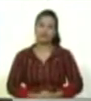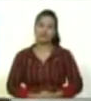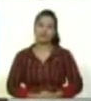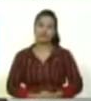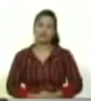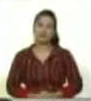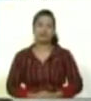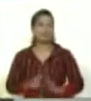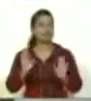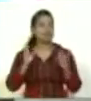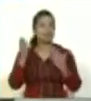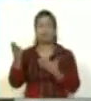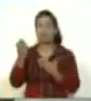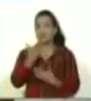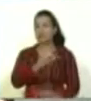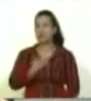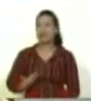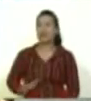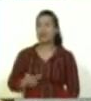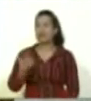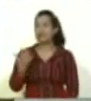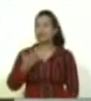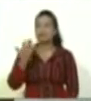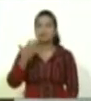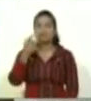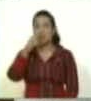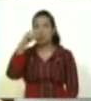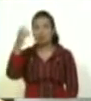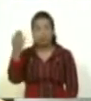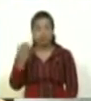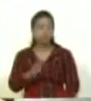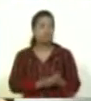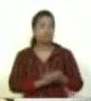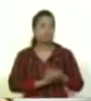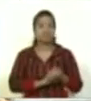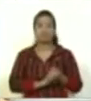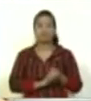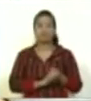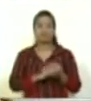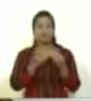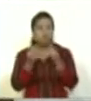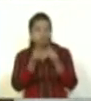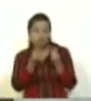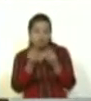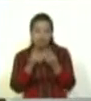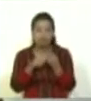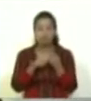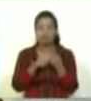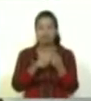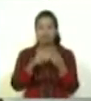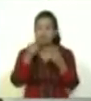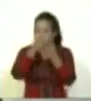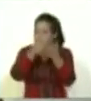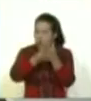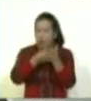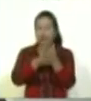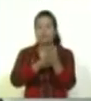Definir al presidente en una palabra significa audacia, constancia,